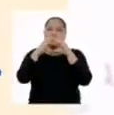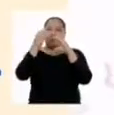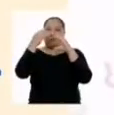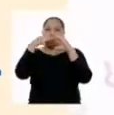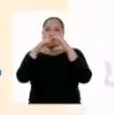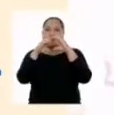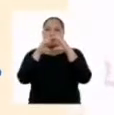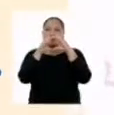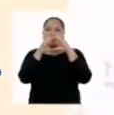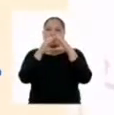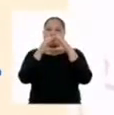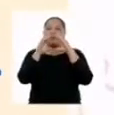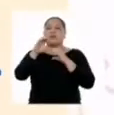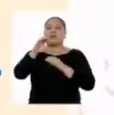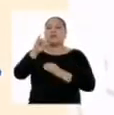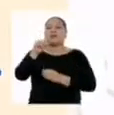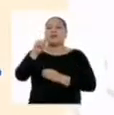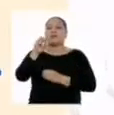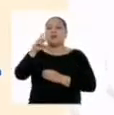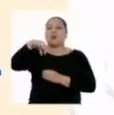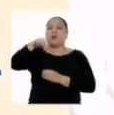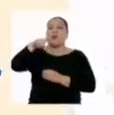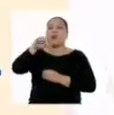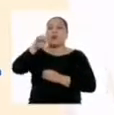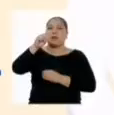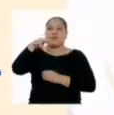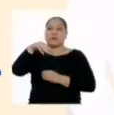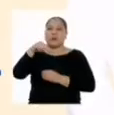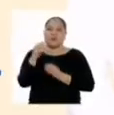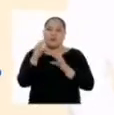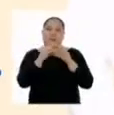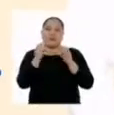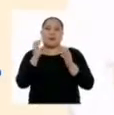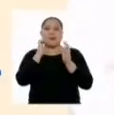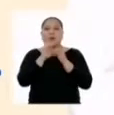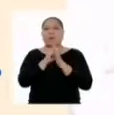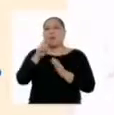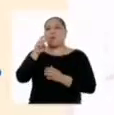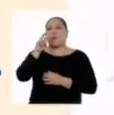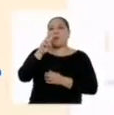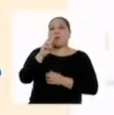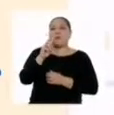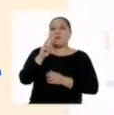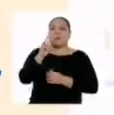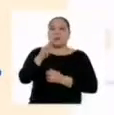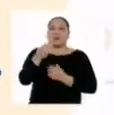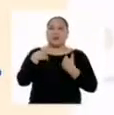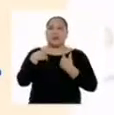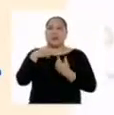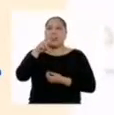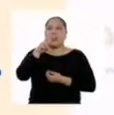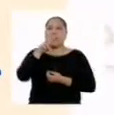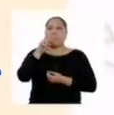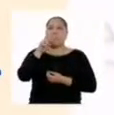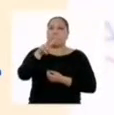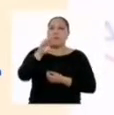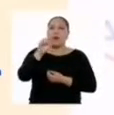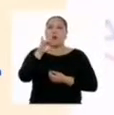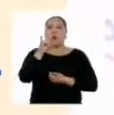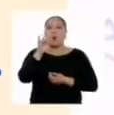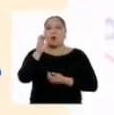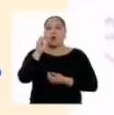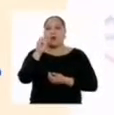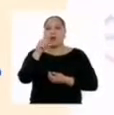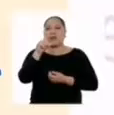está el citoplasma. Así es. Este contiene organelas como las vacuolas, cuya función es almacenar